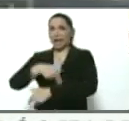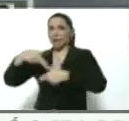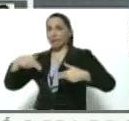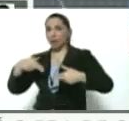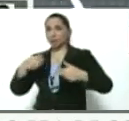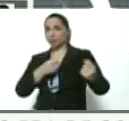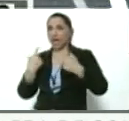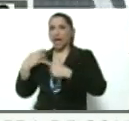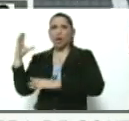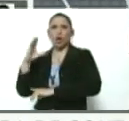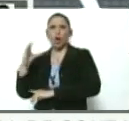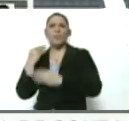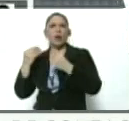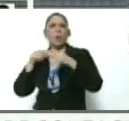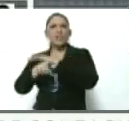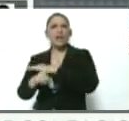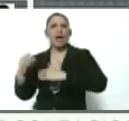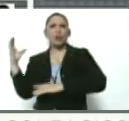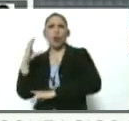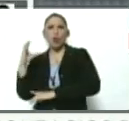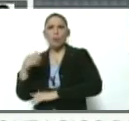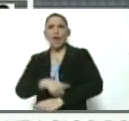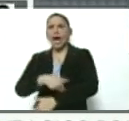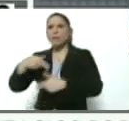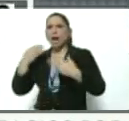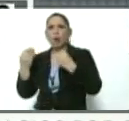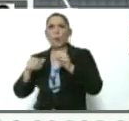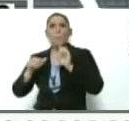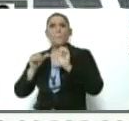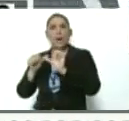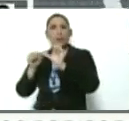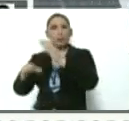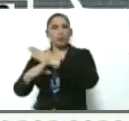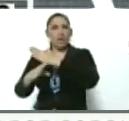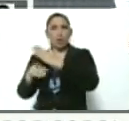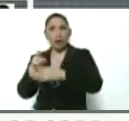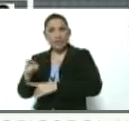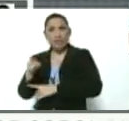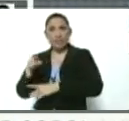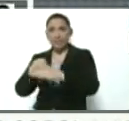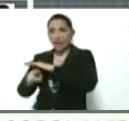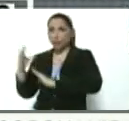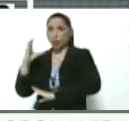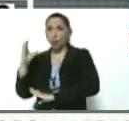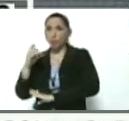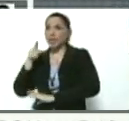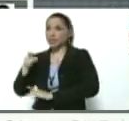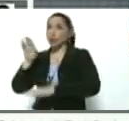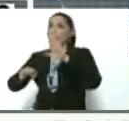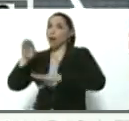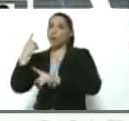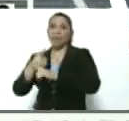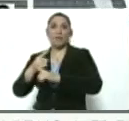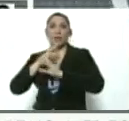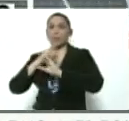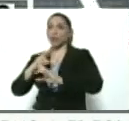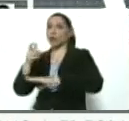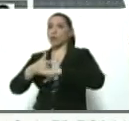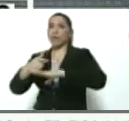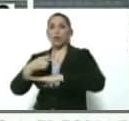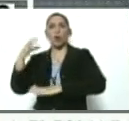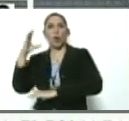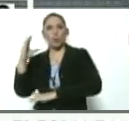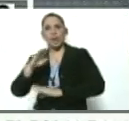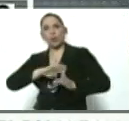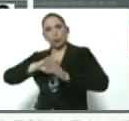Colombia. ¿Cómo entraron esas armas a Colombia y cómo se mantuvieron allí? Bueno, eso es algo que tiene que responder el gobierno colombiano. Por otro